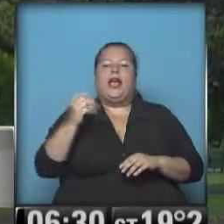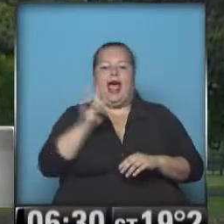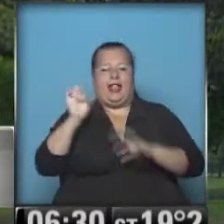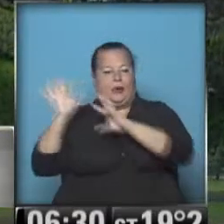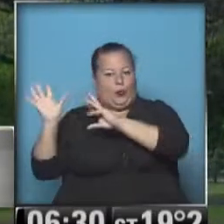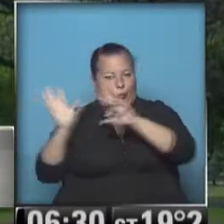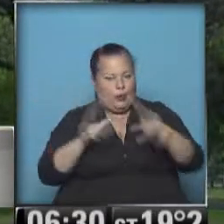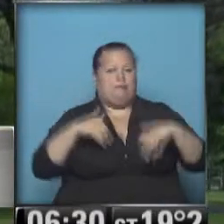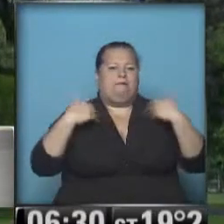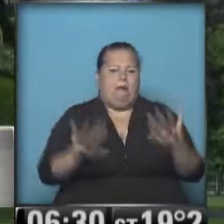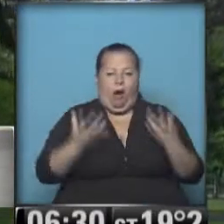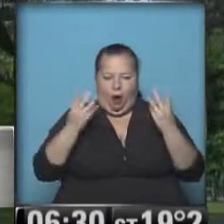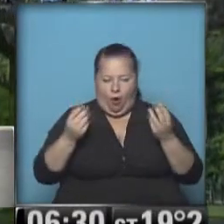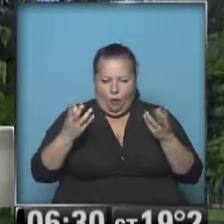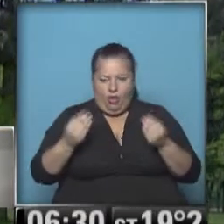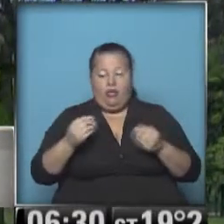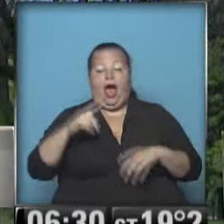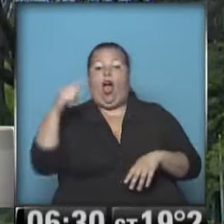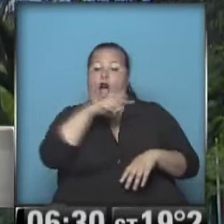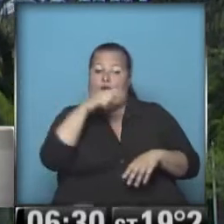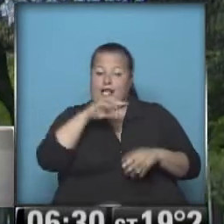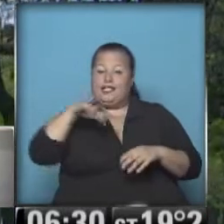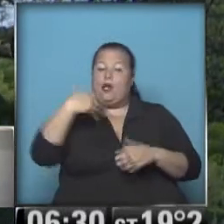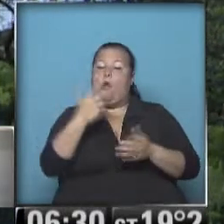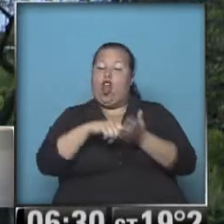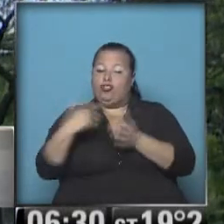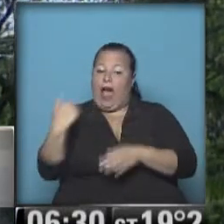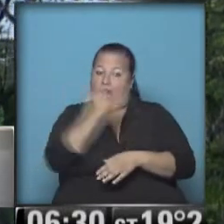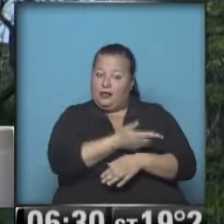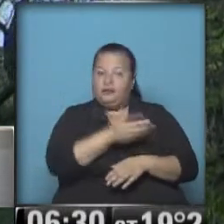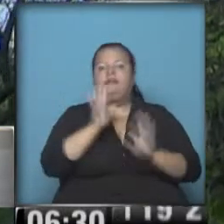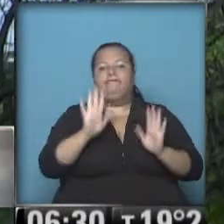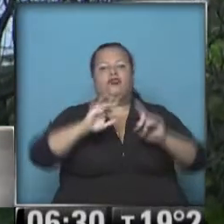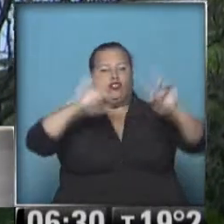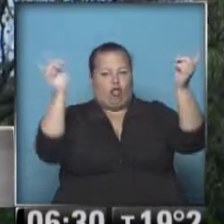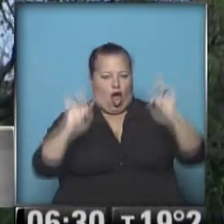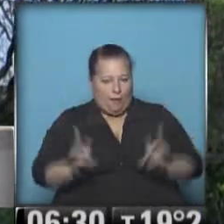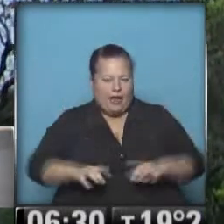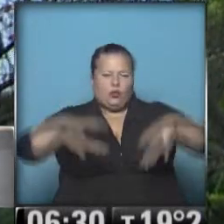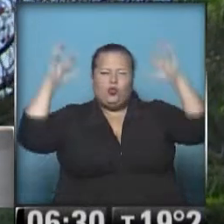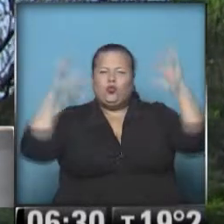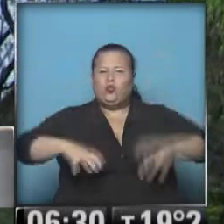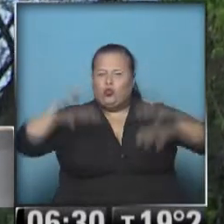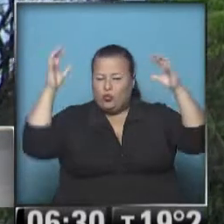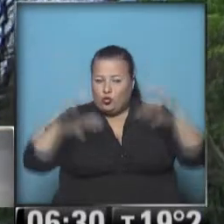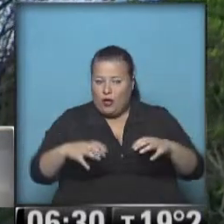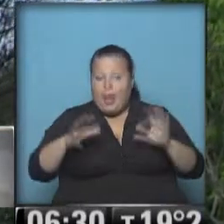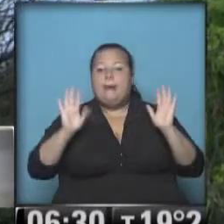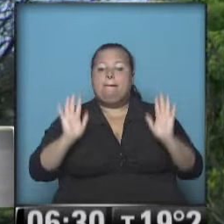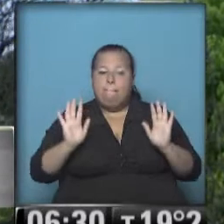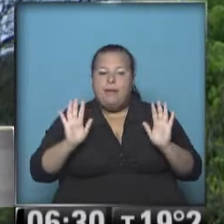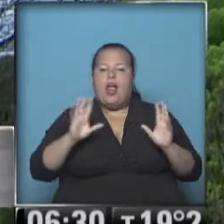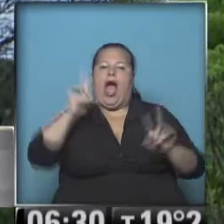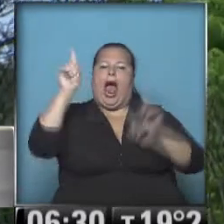este, trayendo más humedad. Al oeste de la provincia de Buenos Aires hay tormentas, lluvias fuertes, pero